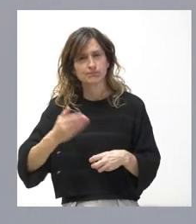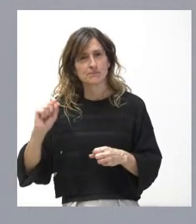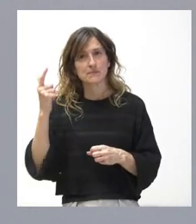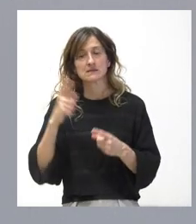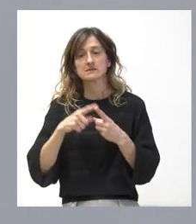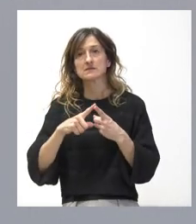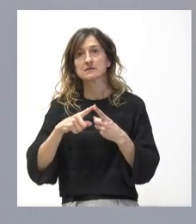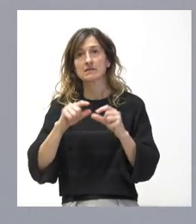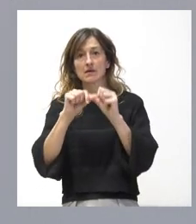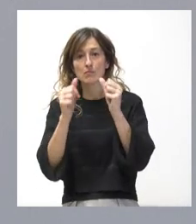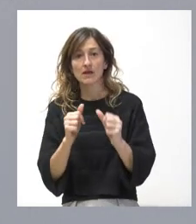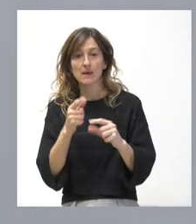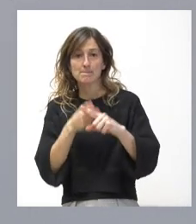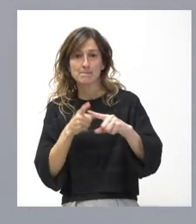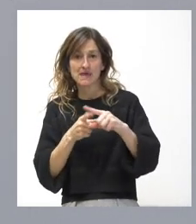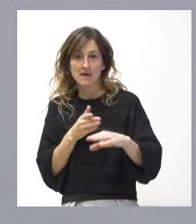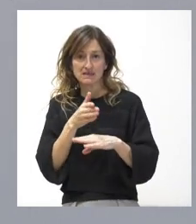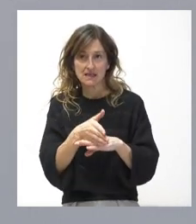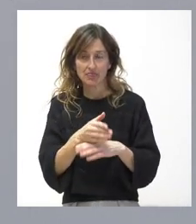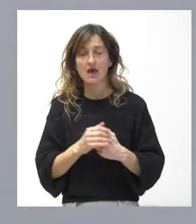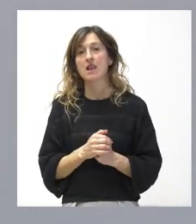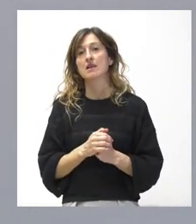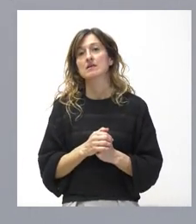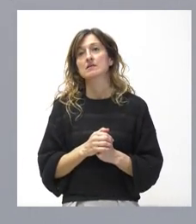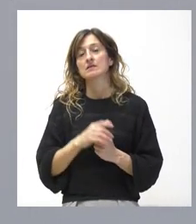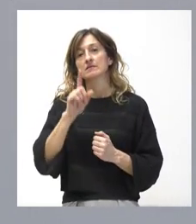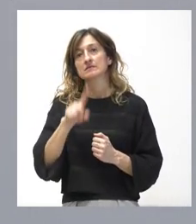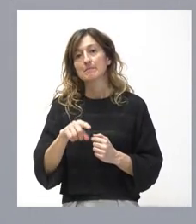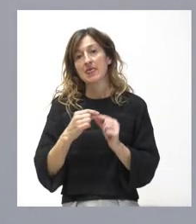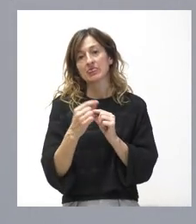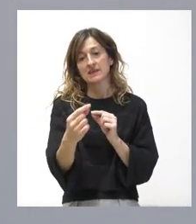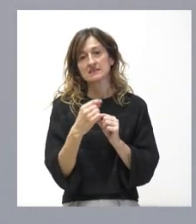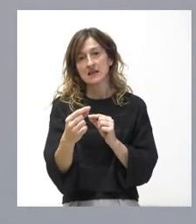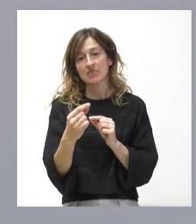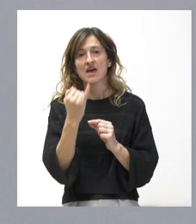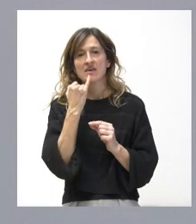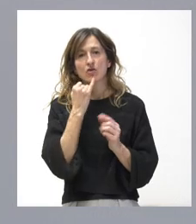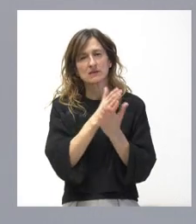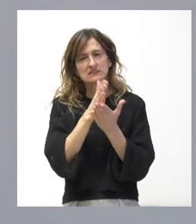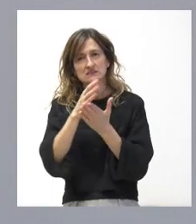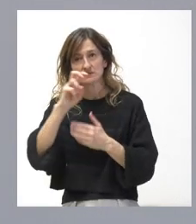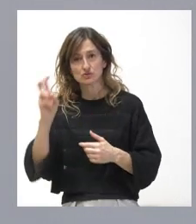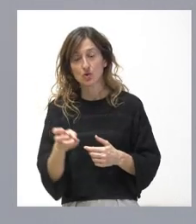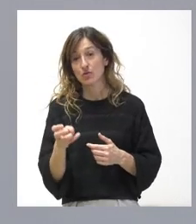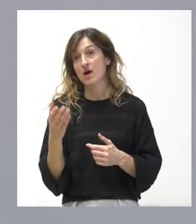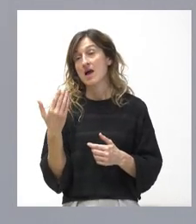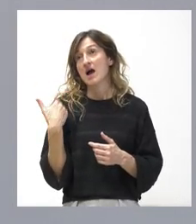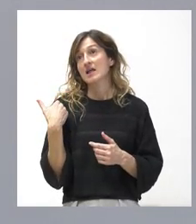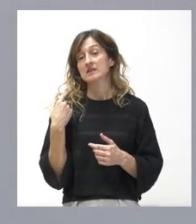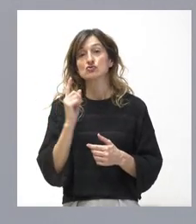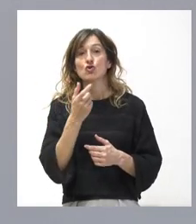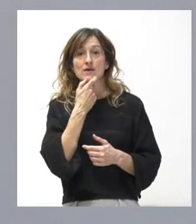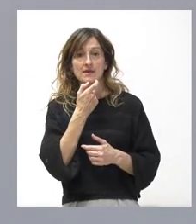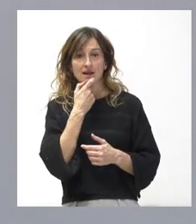la modalidad semipresencial, también ampliar la modalidad a distancia a todos los idiomas que hasta ahora estaba solamente en el caso del inglés